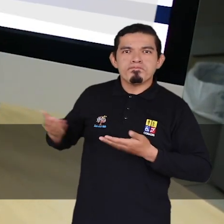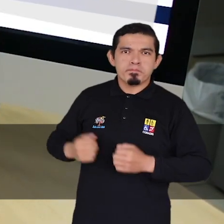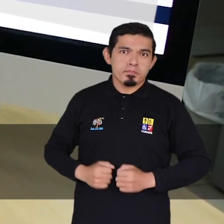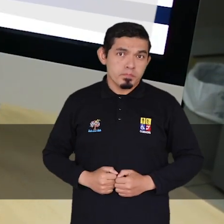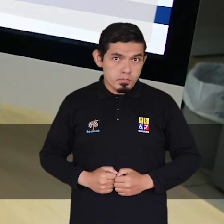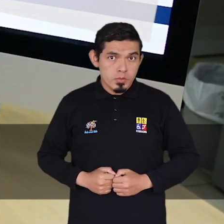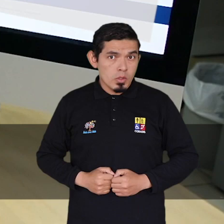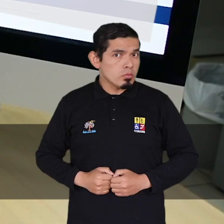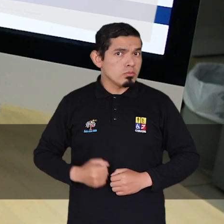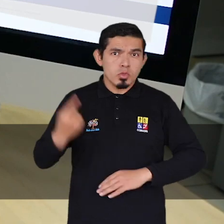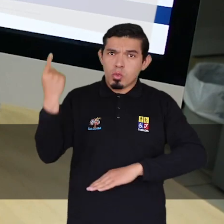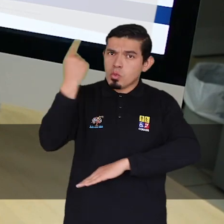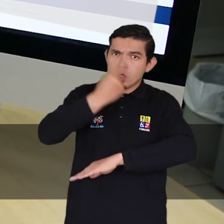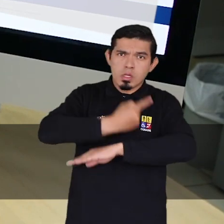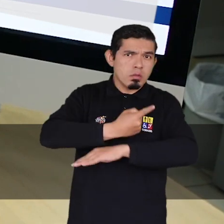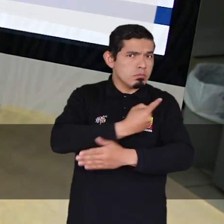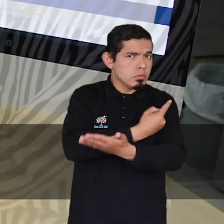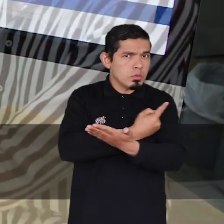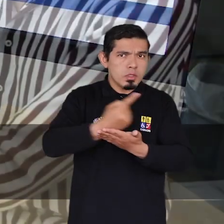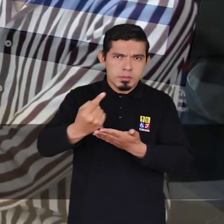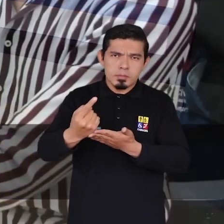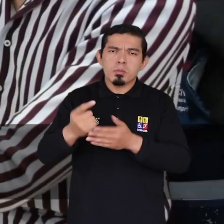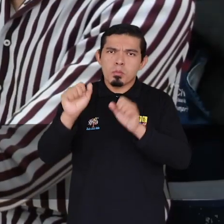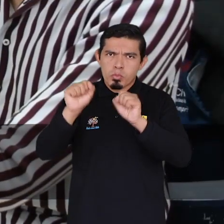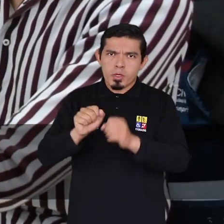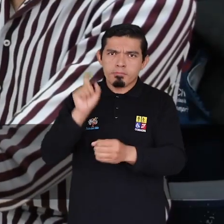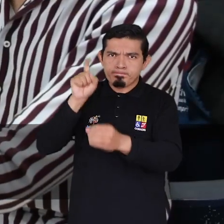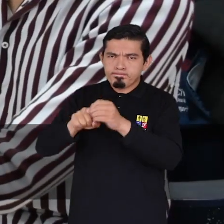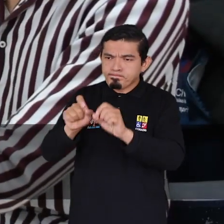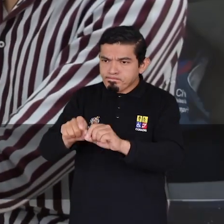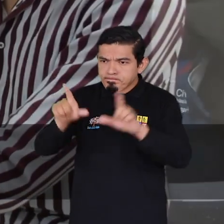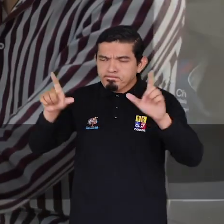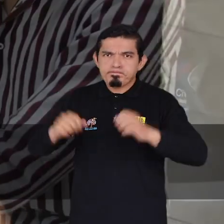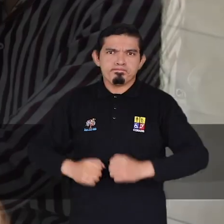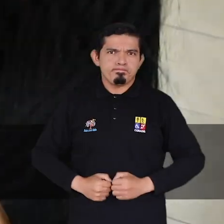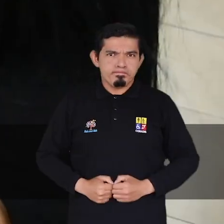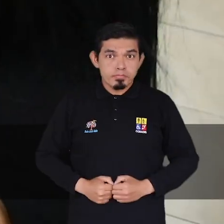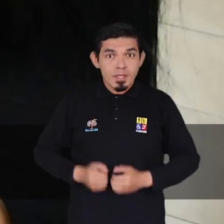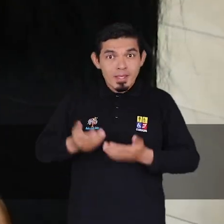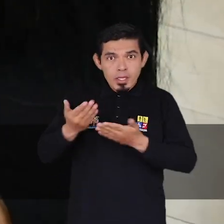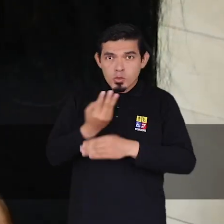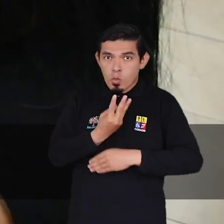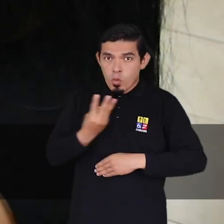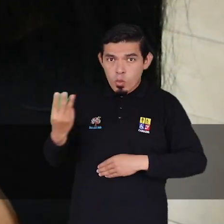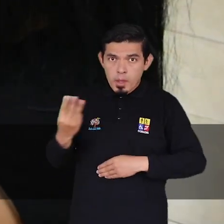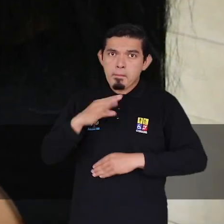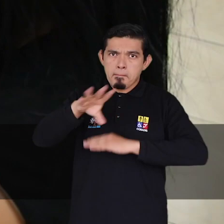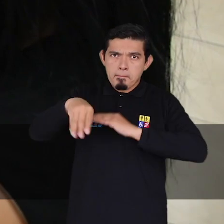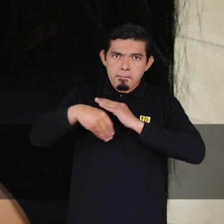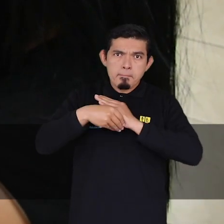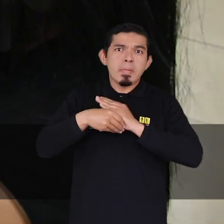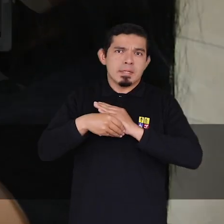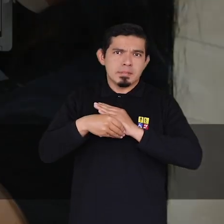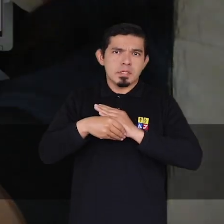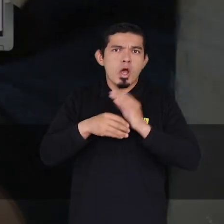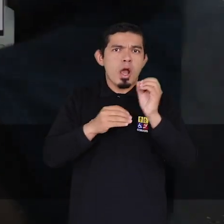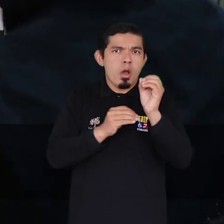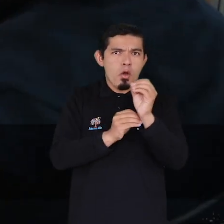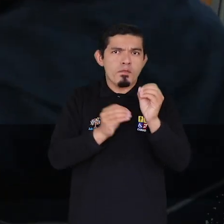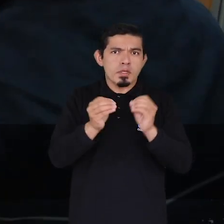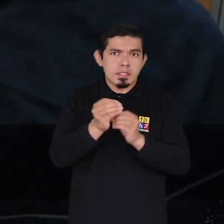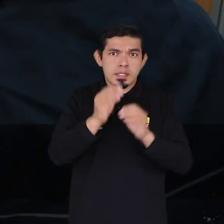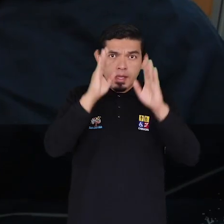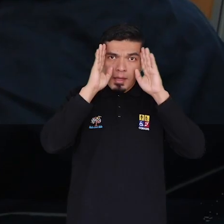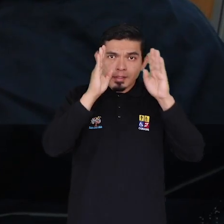disponible las 24 horas del día, los 7 días de la semana. Este canal es adicional a la atención que se mantiene en